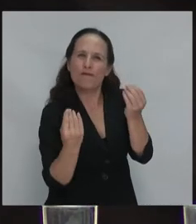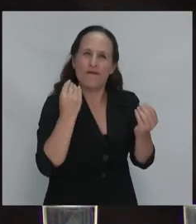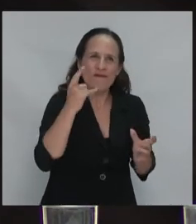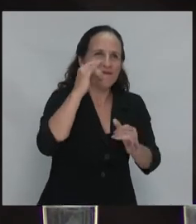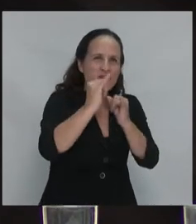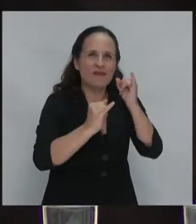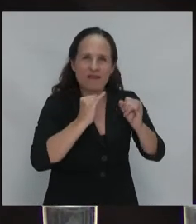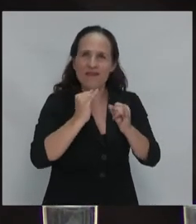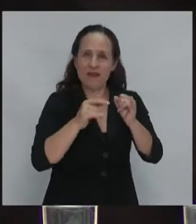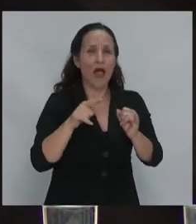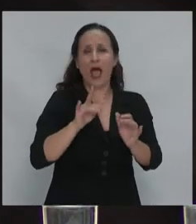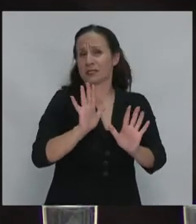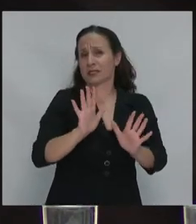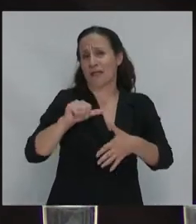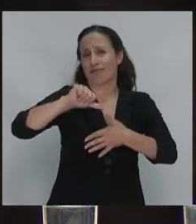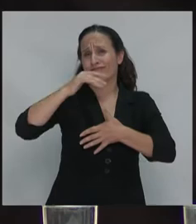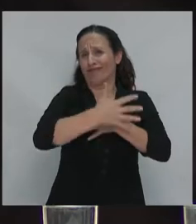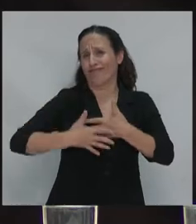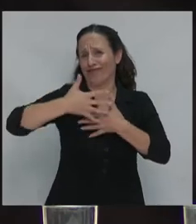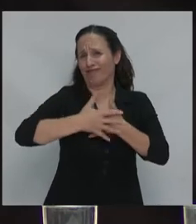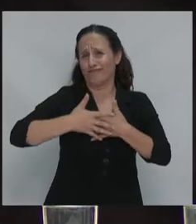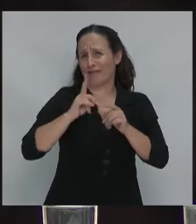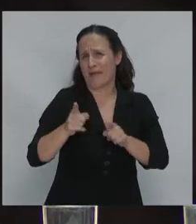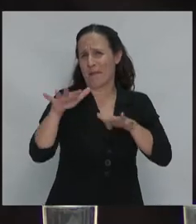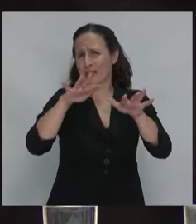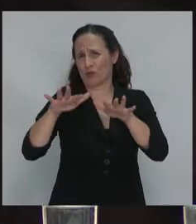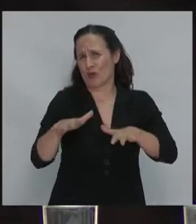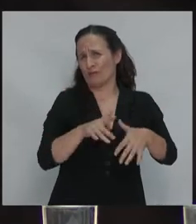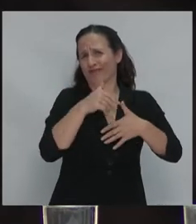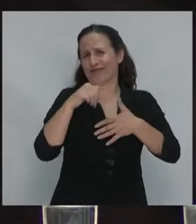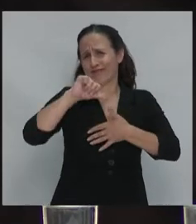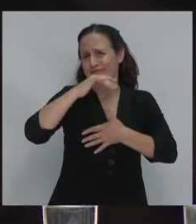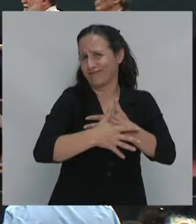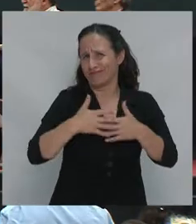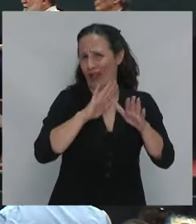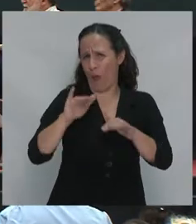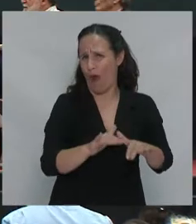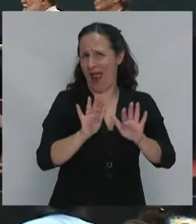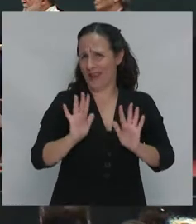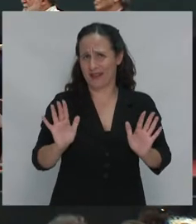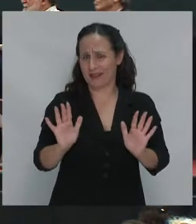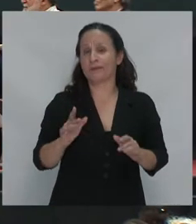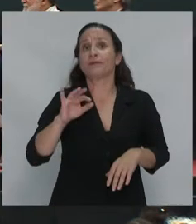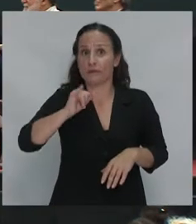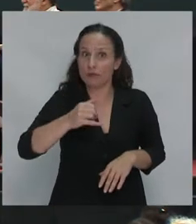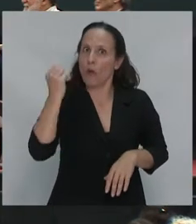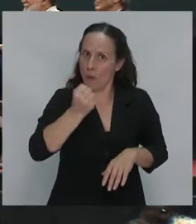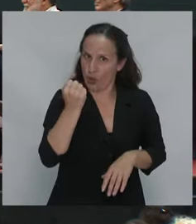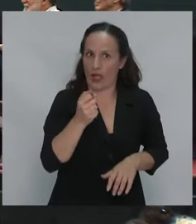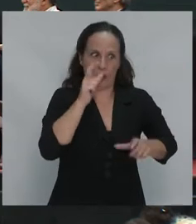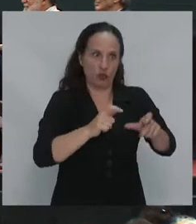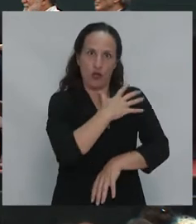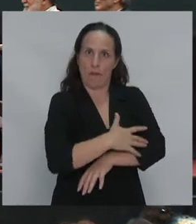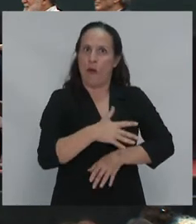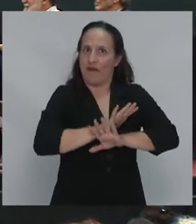los procesos progresistas de América Latina entonces si bien ha sido importante hacer el trabajo de sacar la